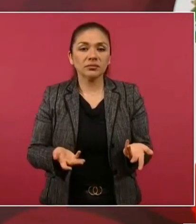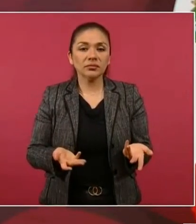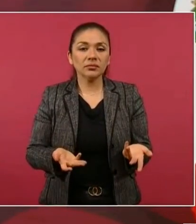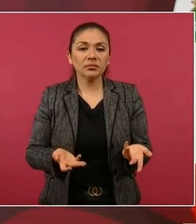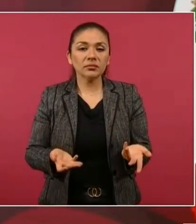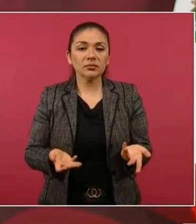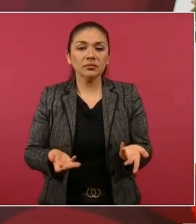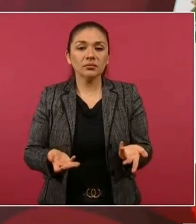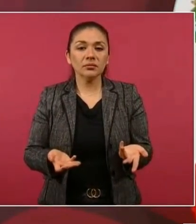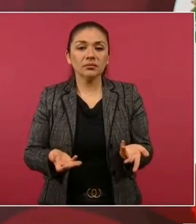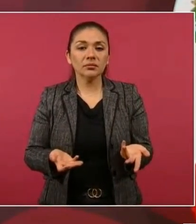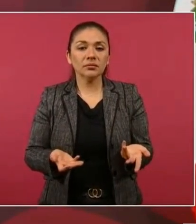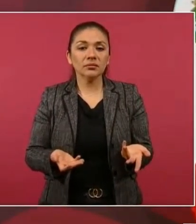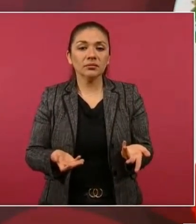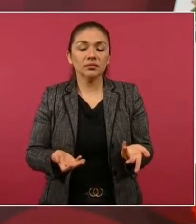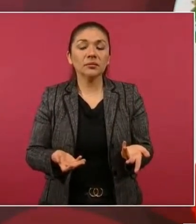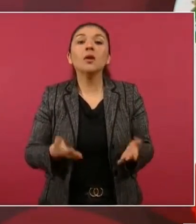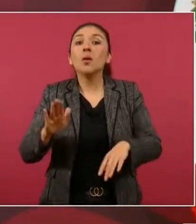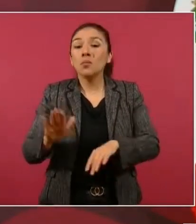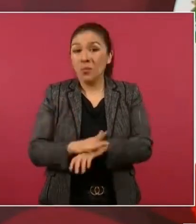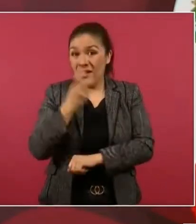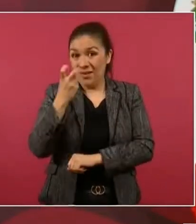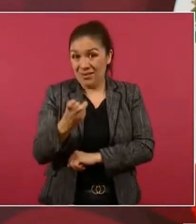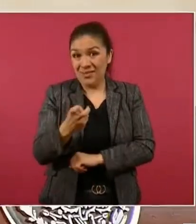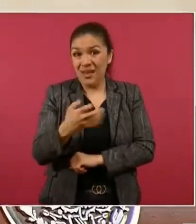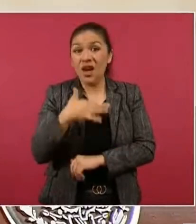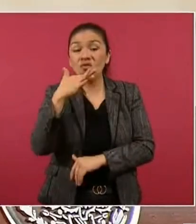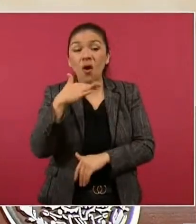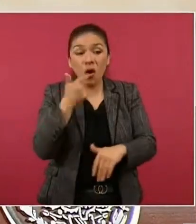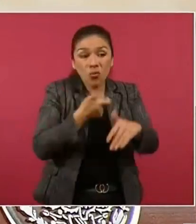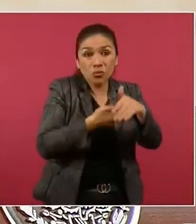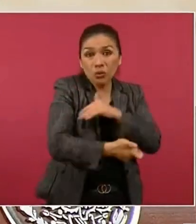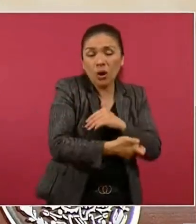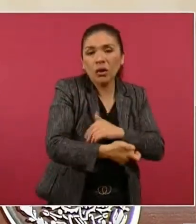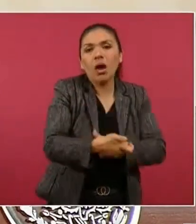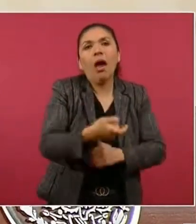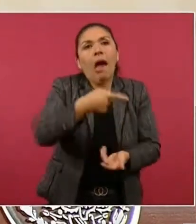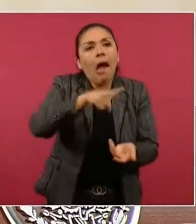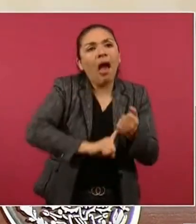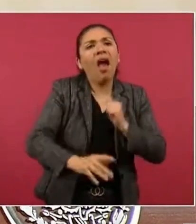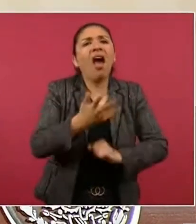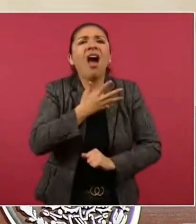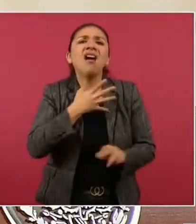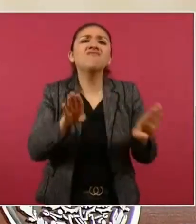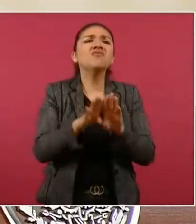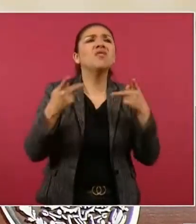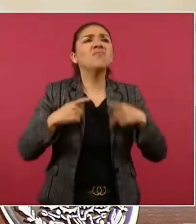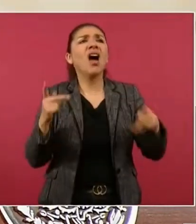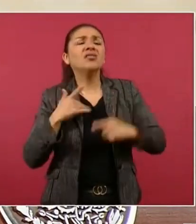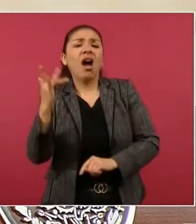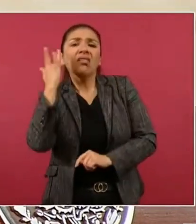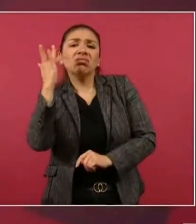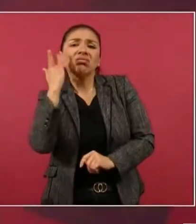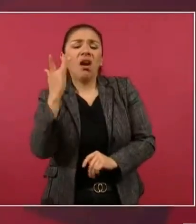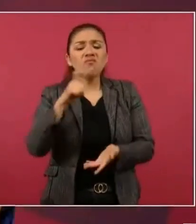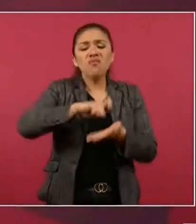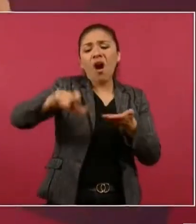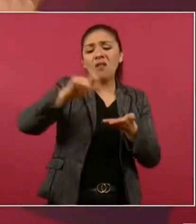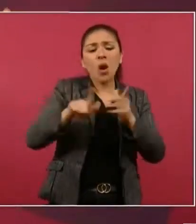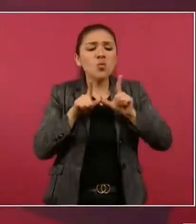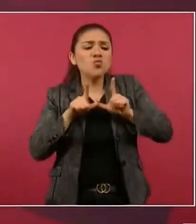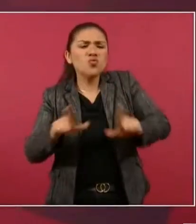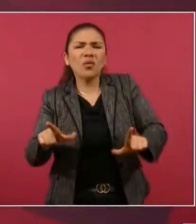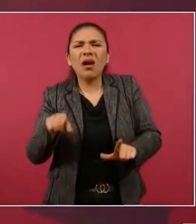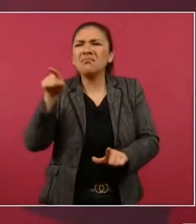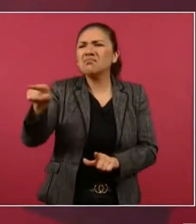Porque además la corrupción tiene que ver con la extravagancia, con lo